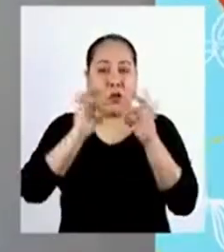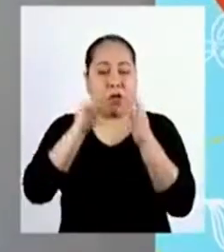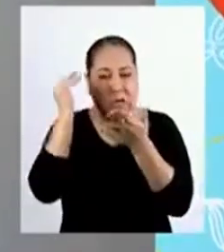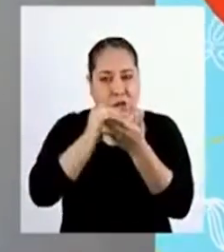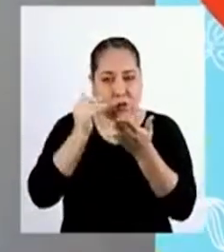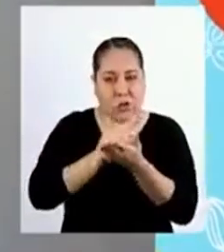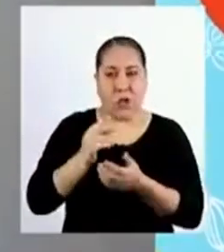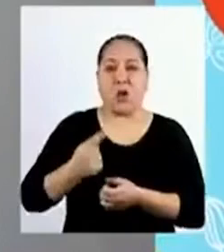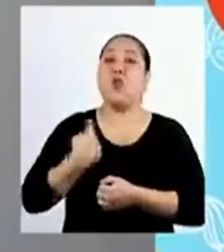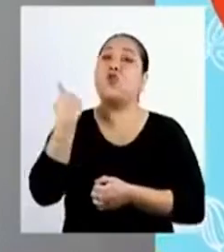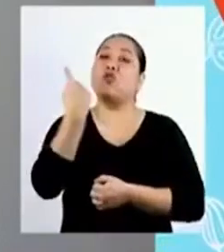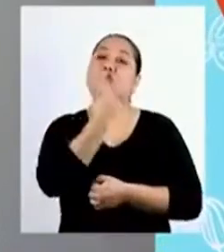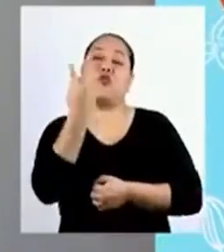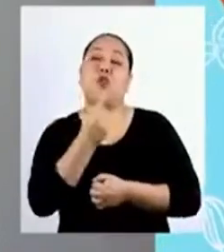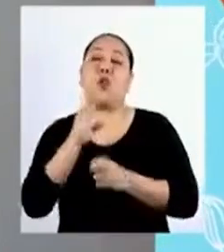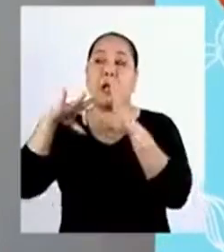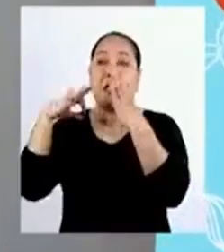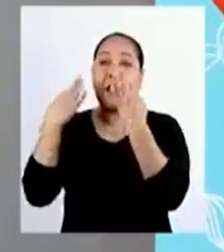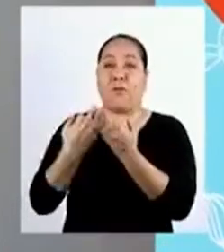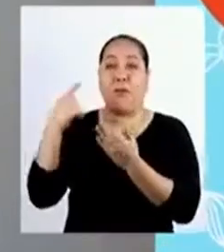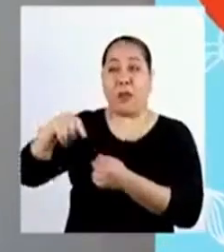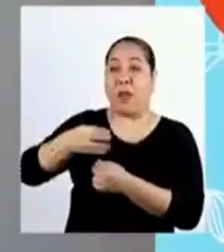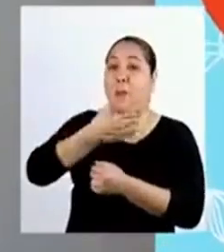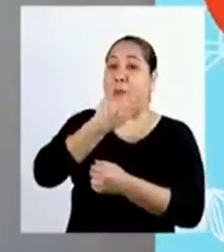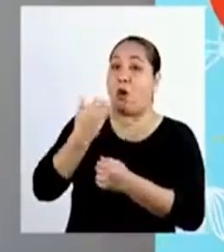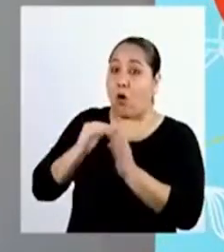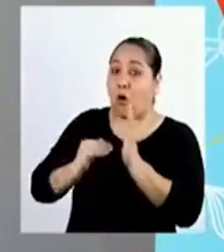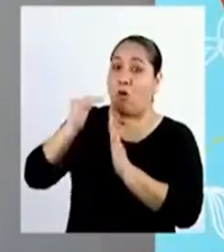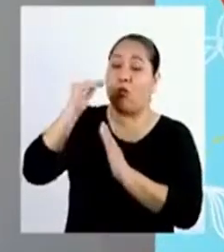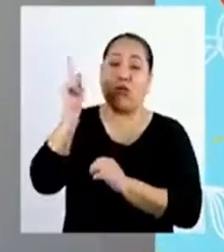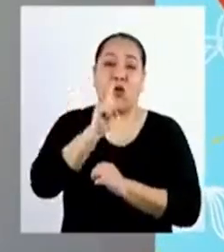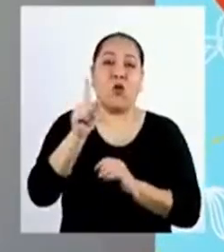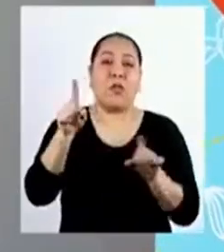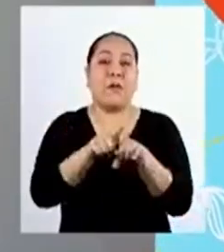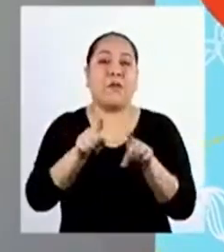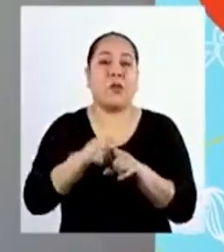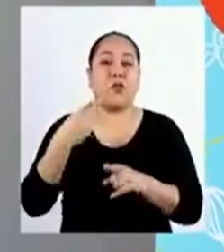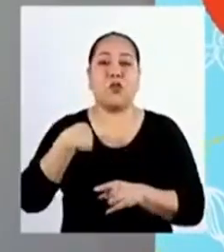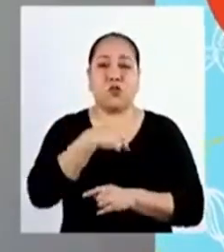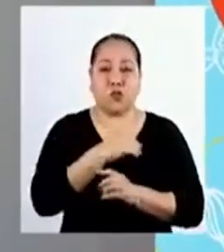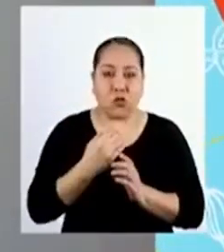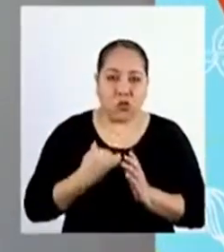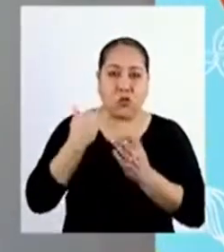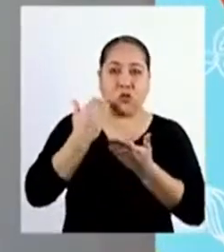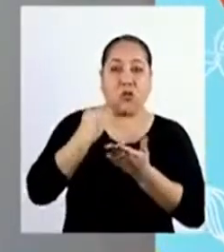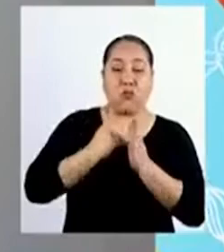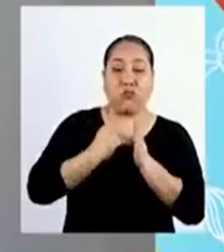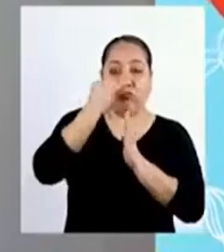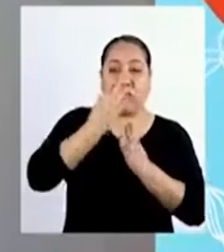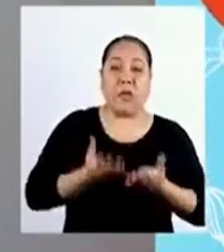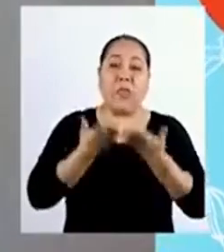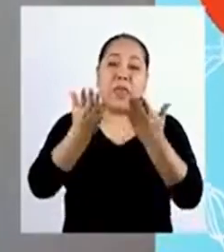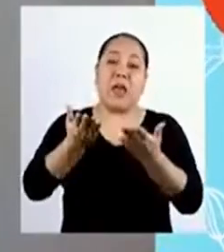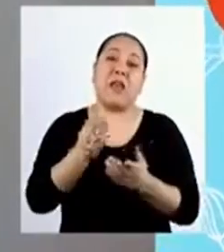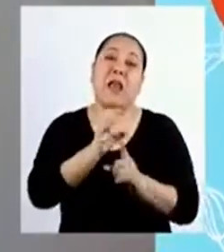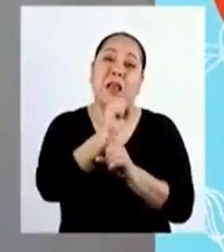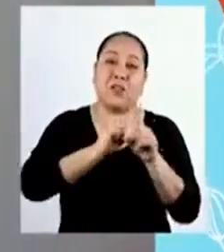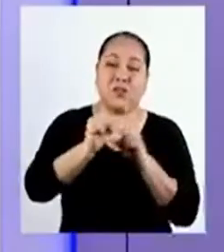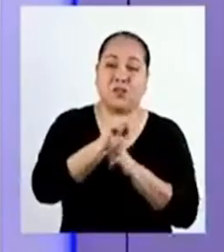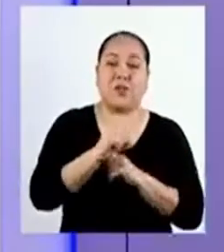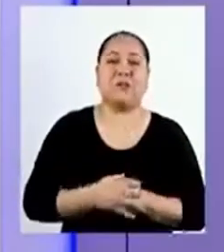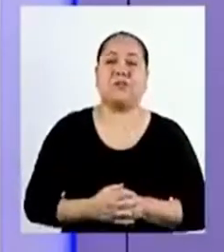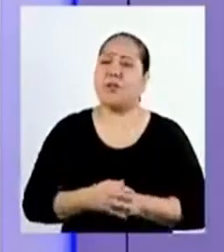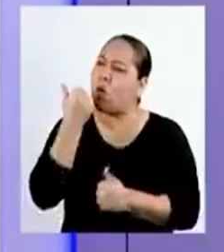estudiar Para así no solo Que nuestras familias Estén mejor Sino que además Podamos también dar Más al resto de la sociedad